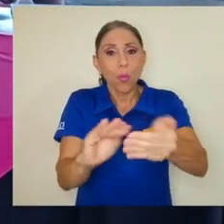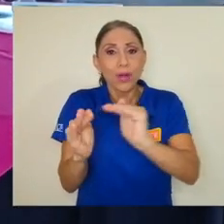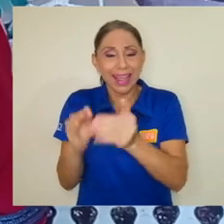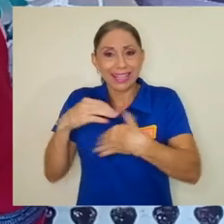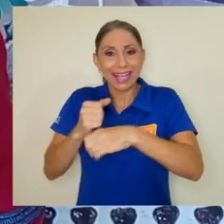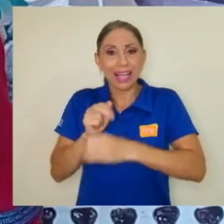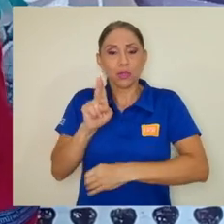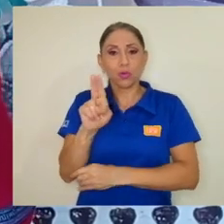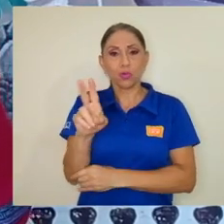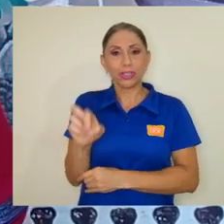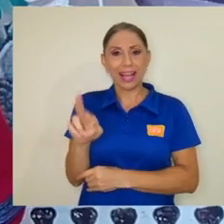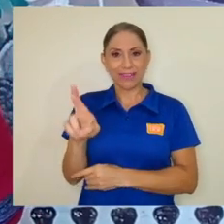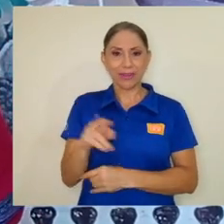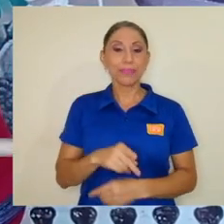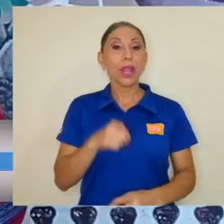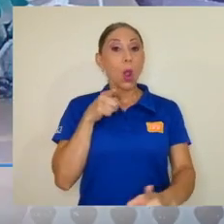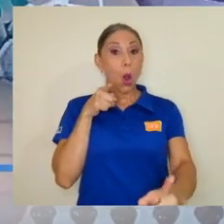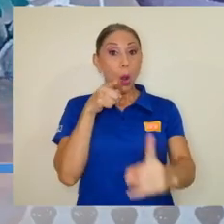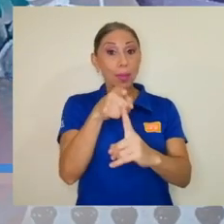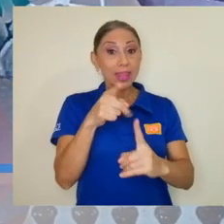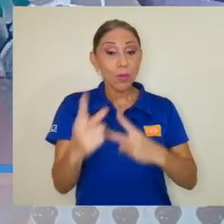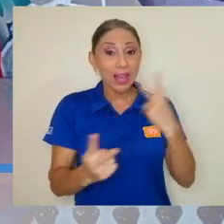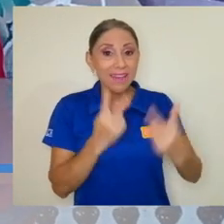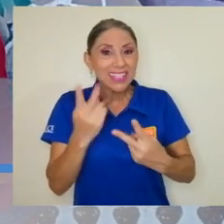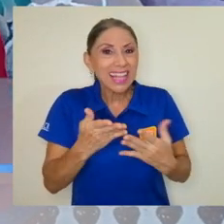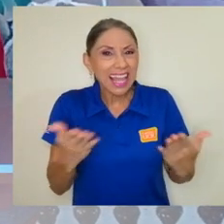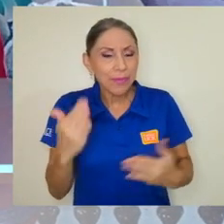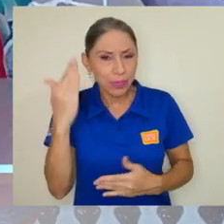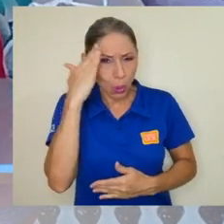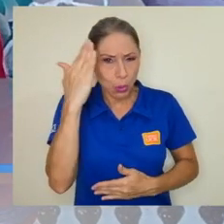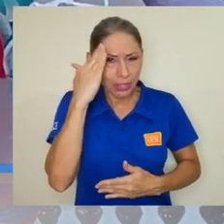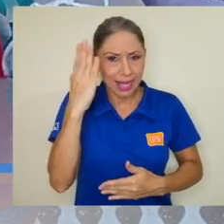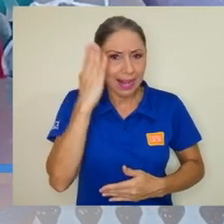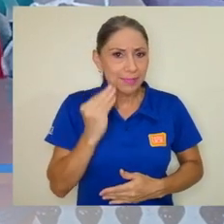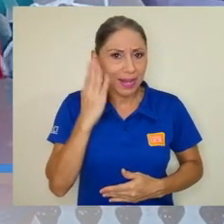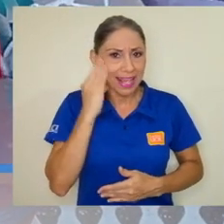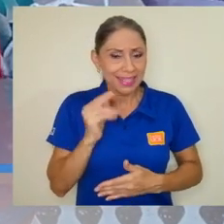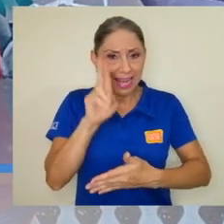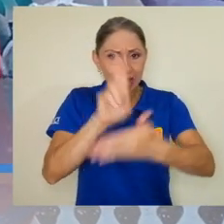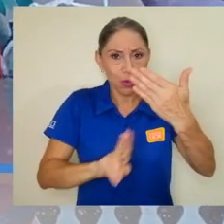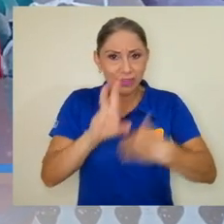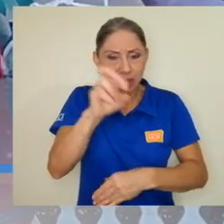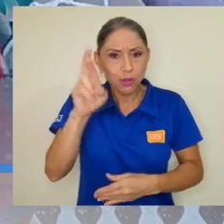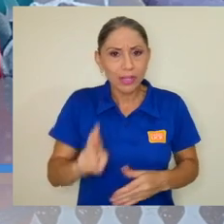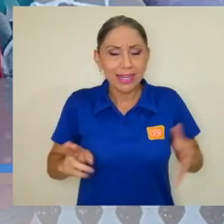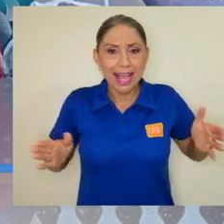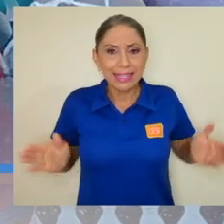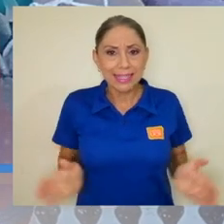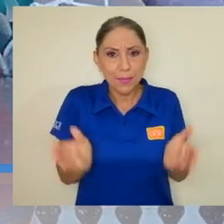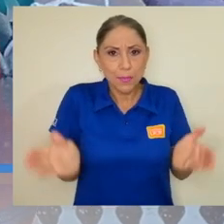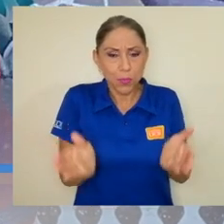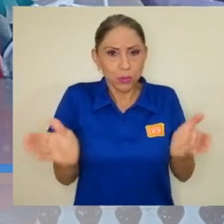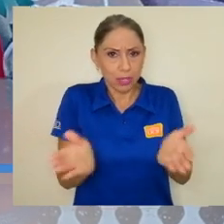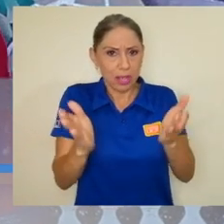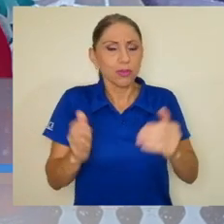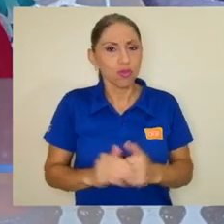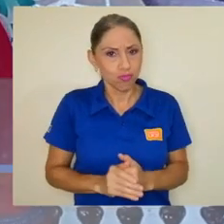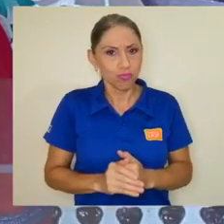El objetivo de la visita es conocer la experiencia que la Universidad de Costa Rica está impulsando